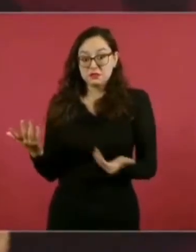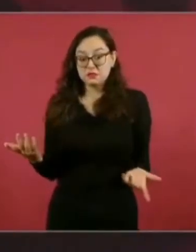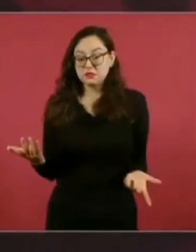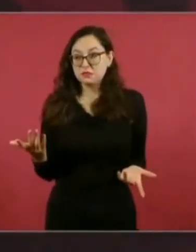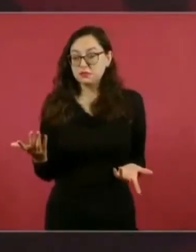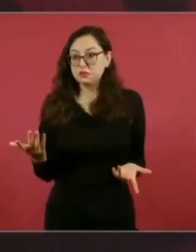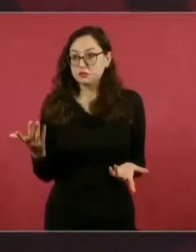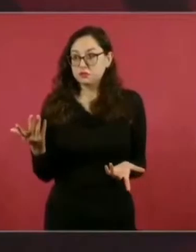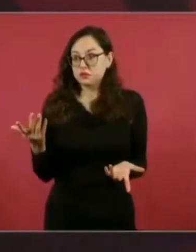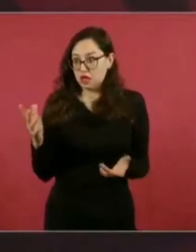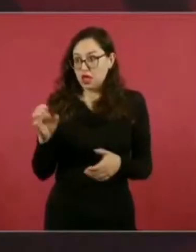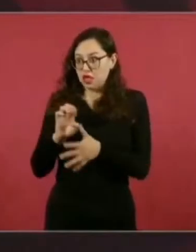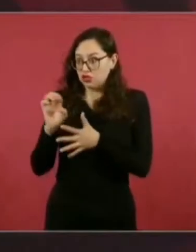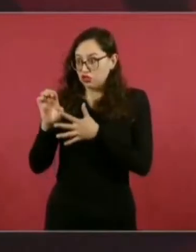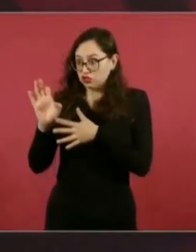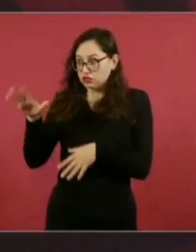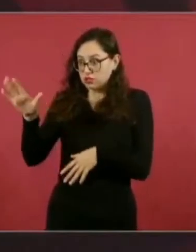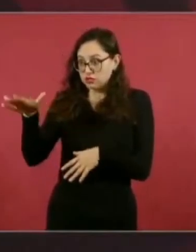sensatez